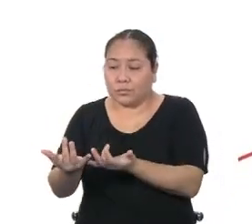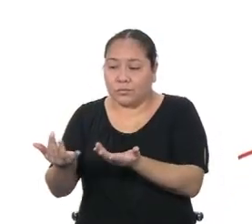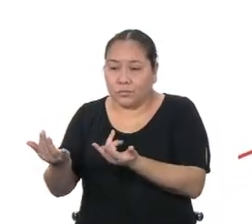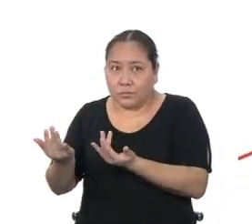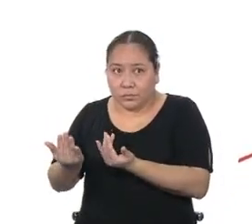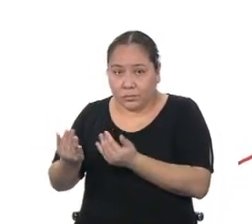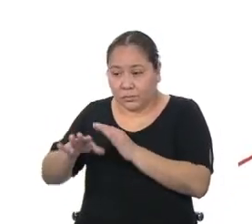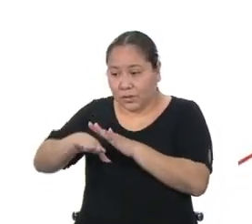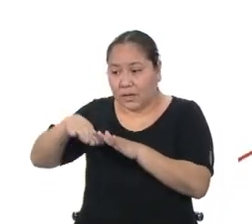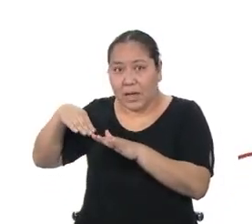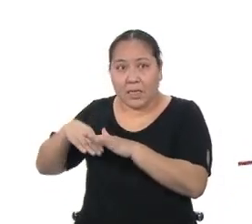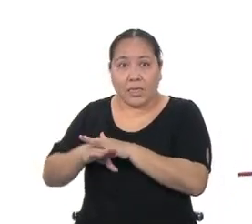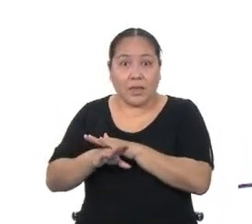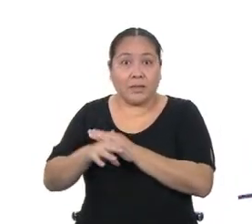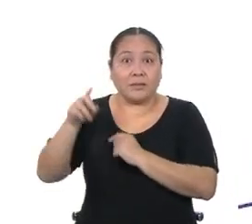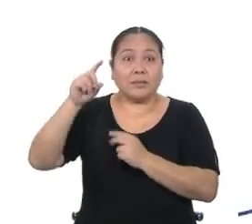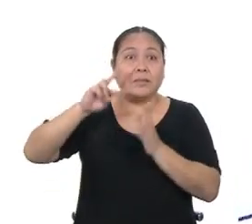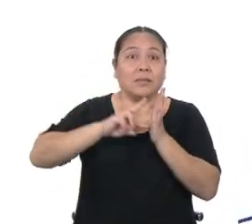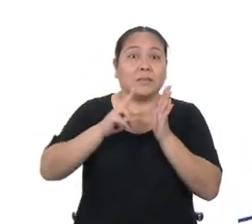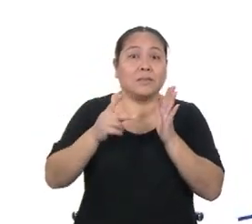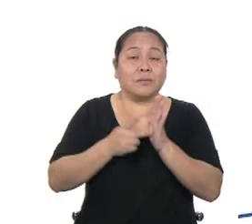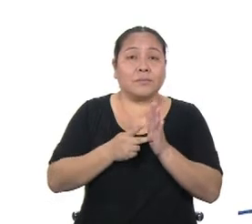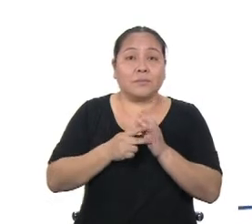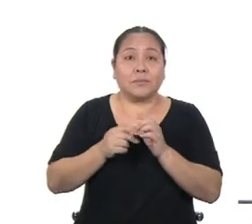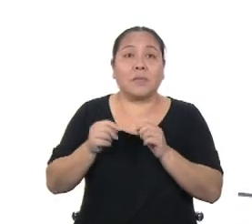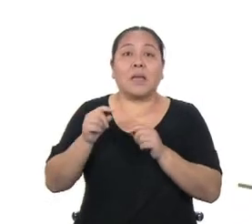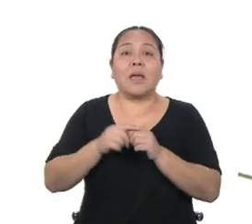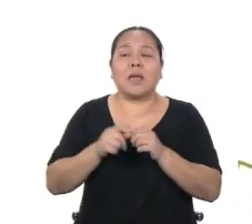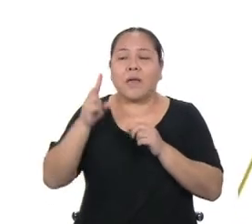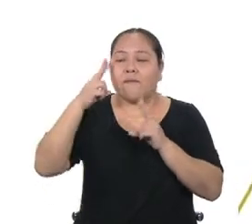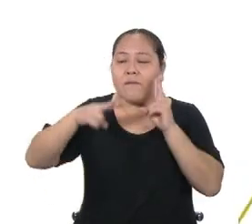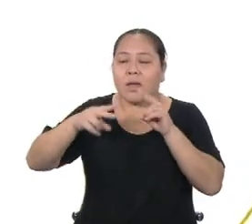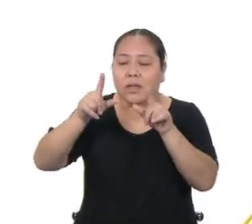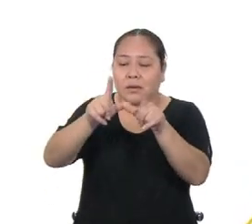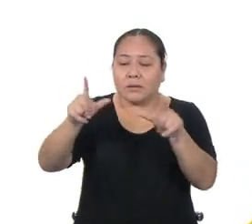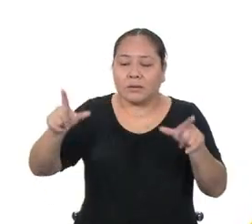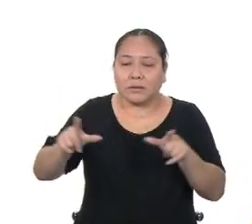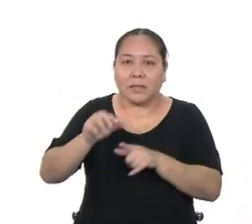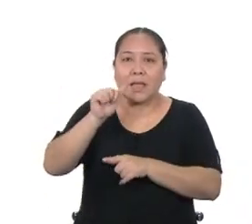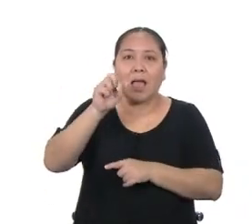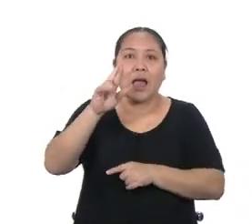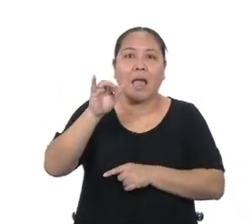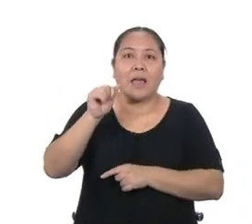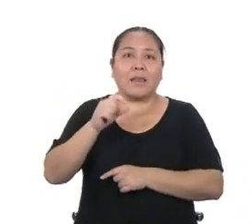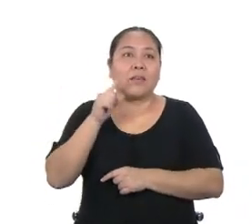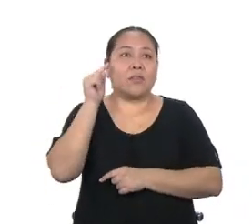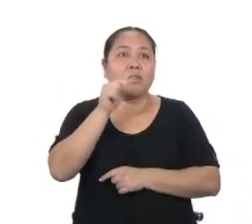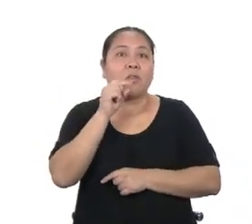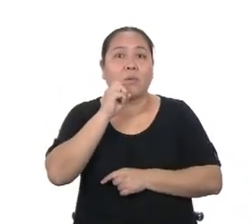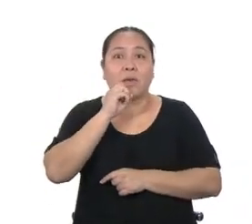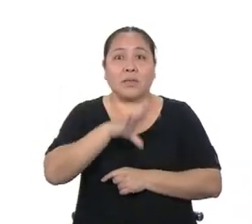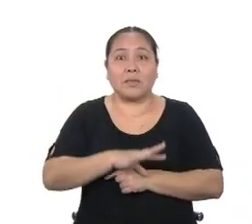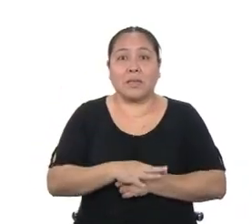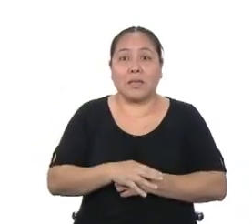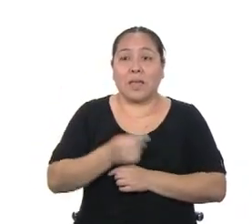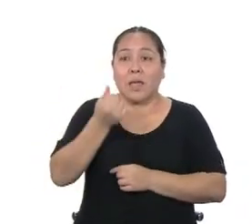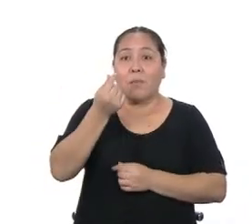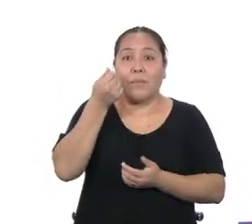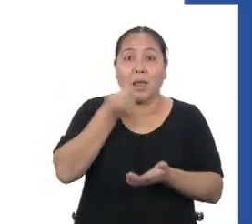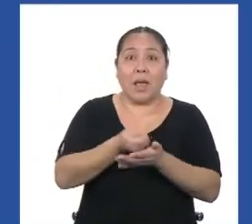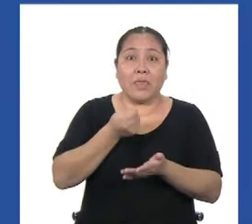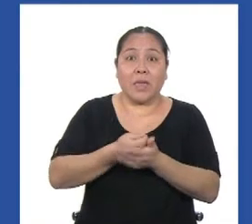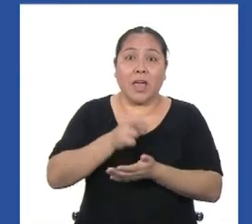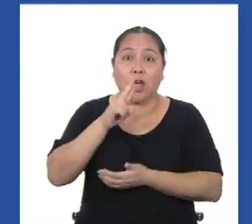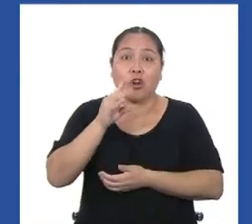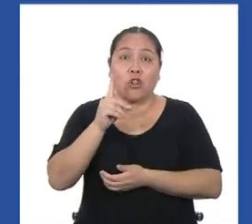la entrada. Eso quiere decir que debo calcular el área. Así que ahora voy a llamar a Rodri y pedirle que él haga el presupuesto por mí. Él es un